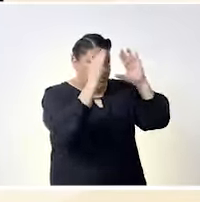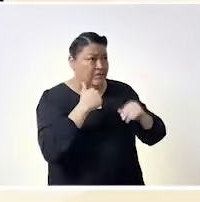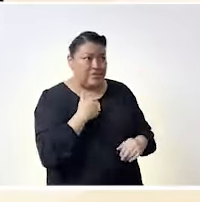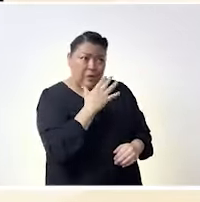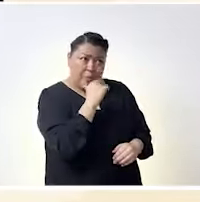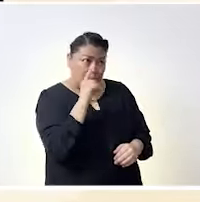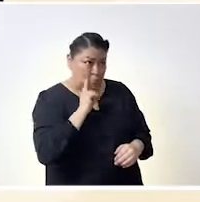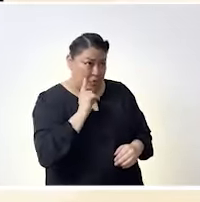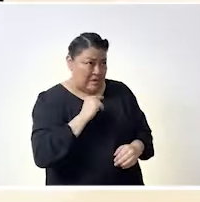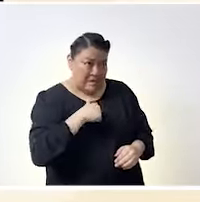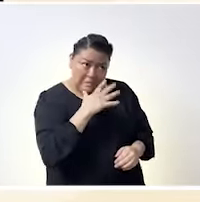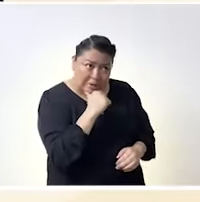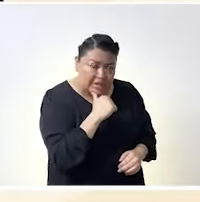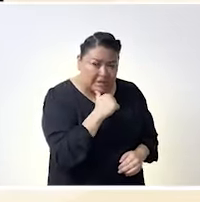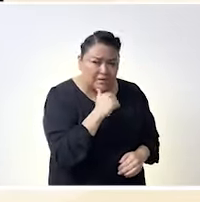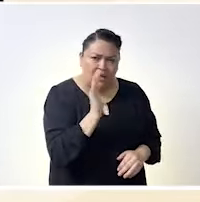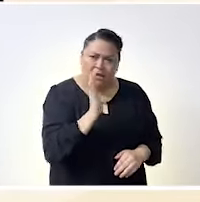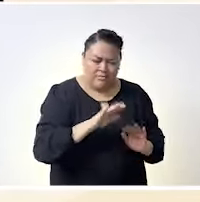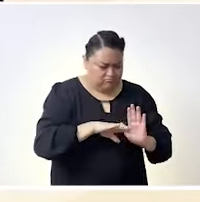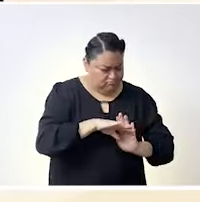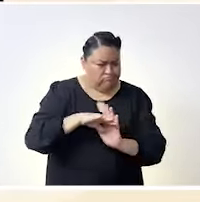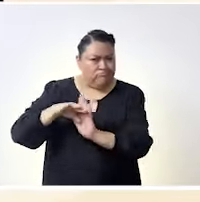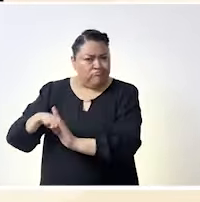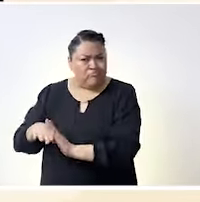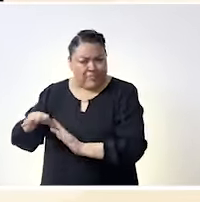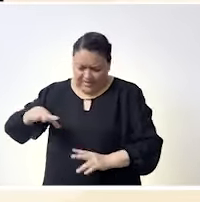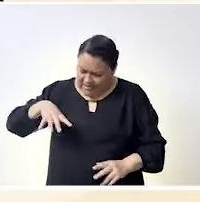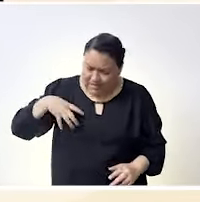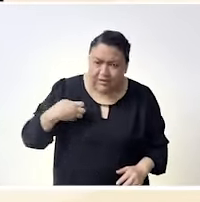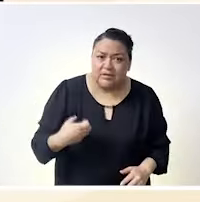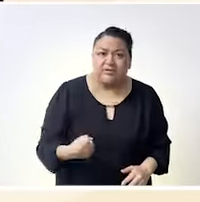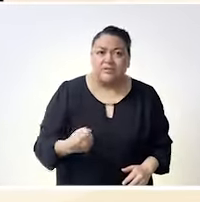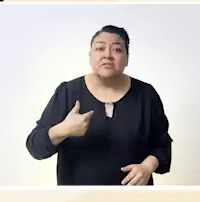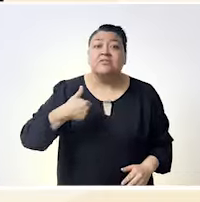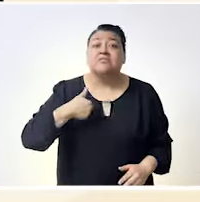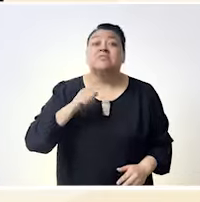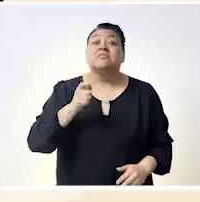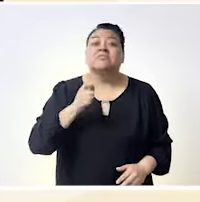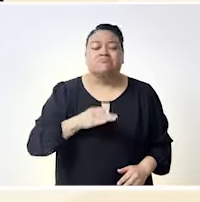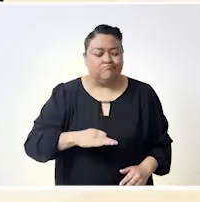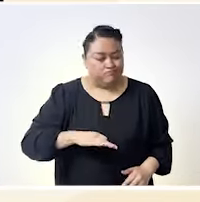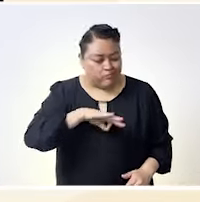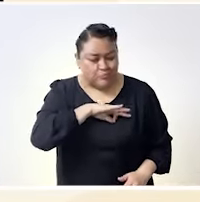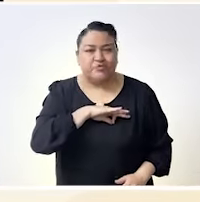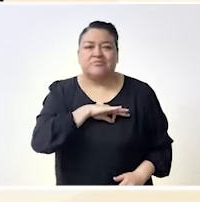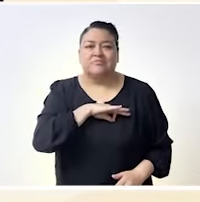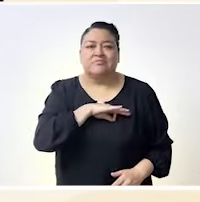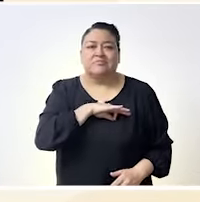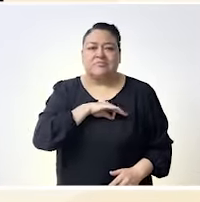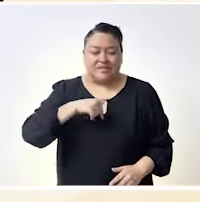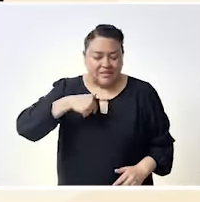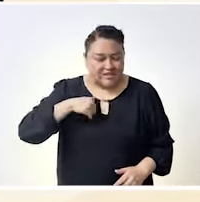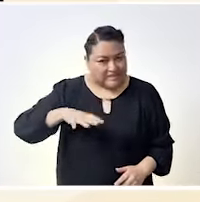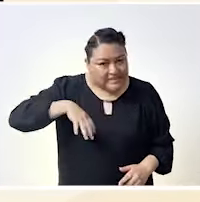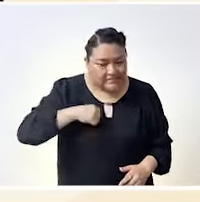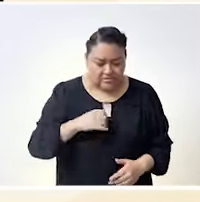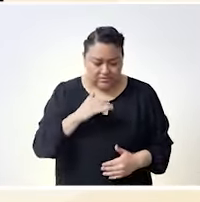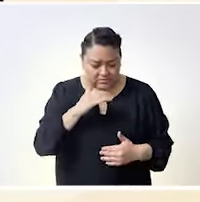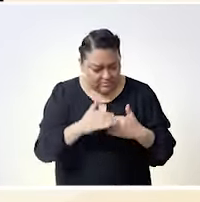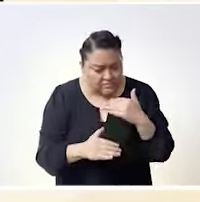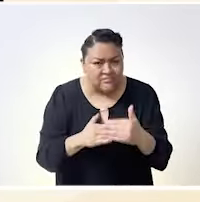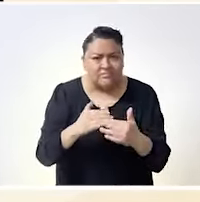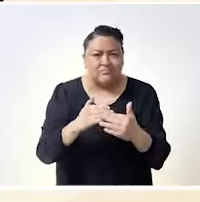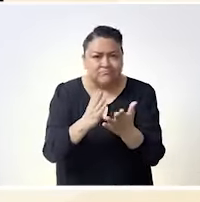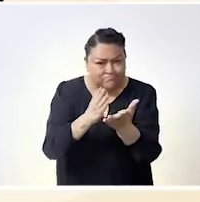nos han enseñado a no poder entonces dejemos de no poder y empecemos a decir si puedo voy a encontrar